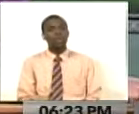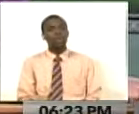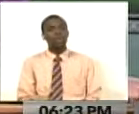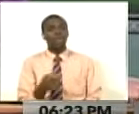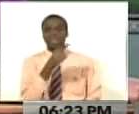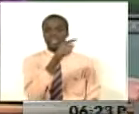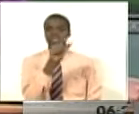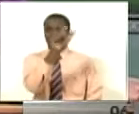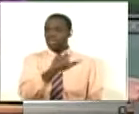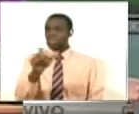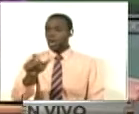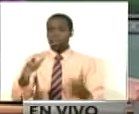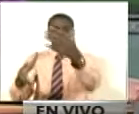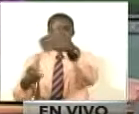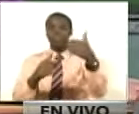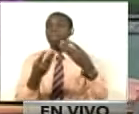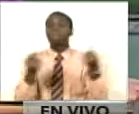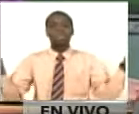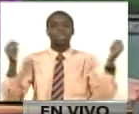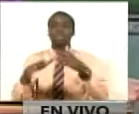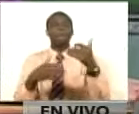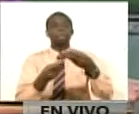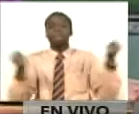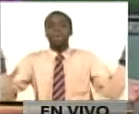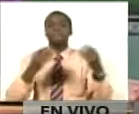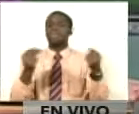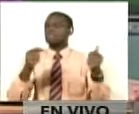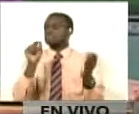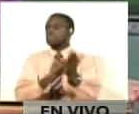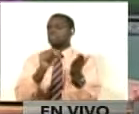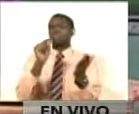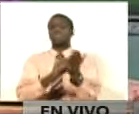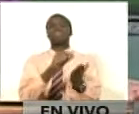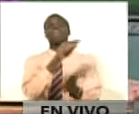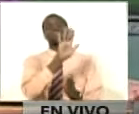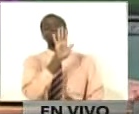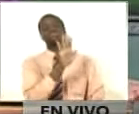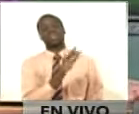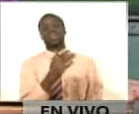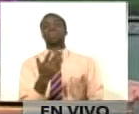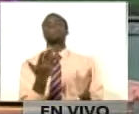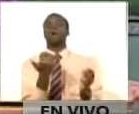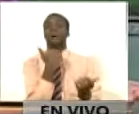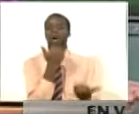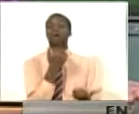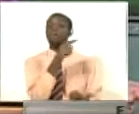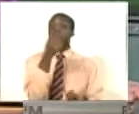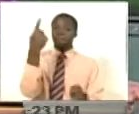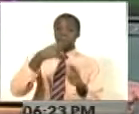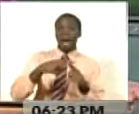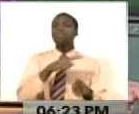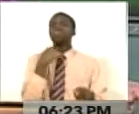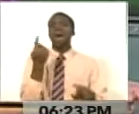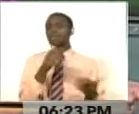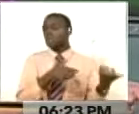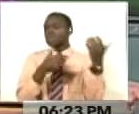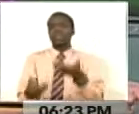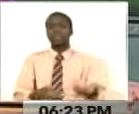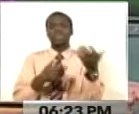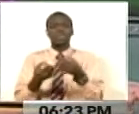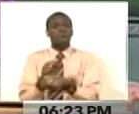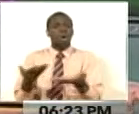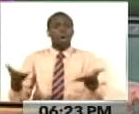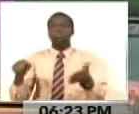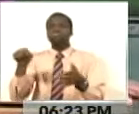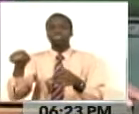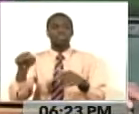forzosas forman parte de un penoso expediente. Donde las fosas comunes están en cada rincón